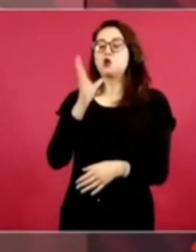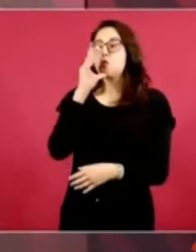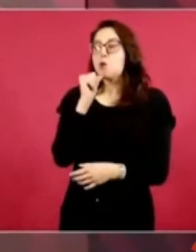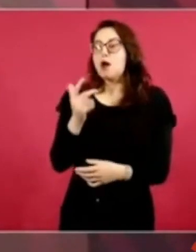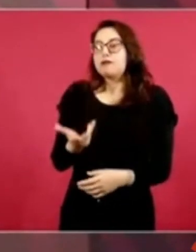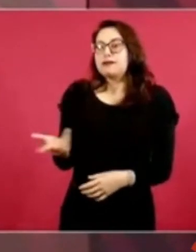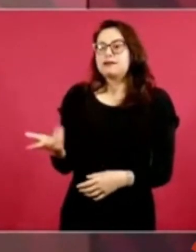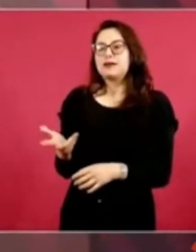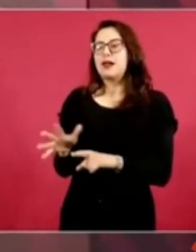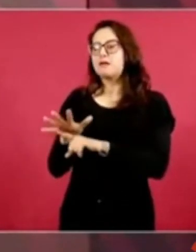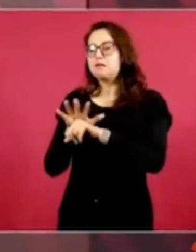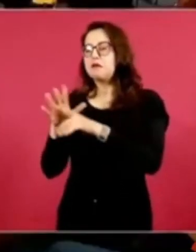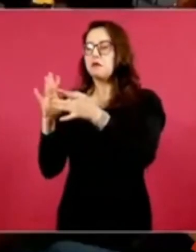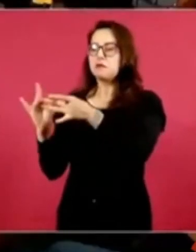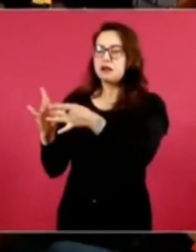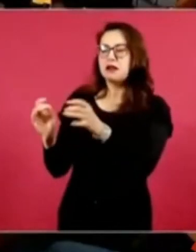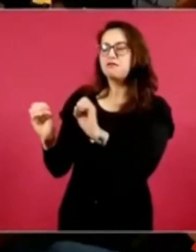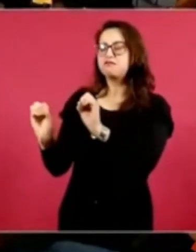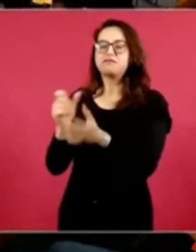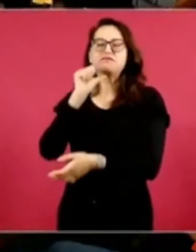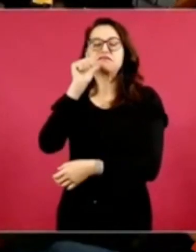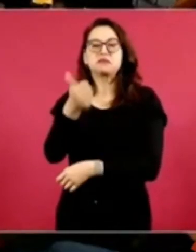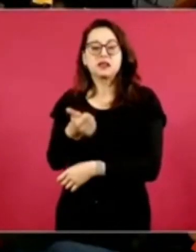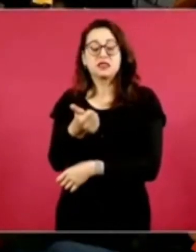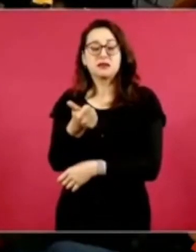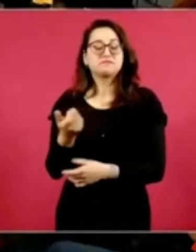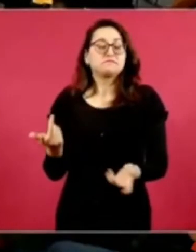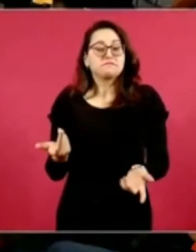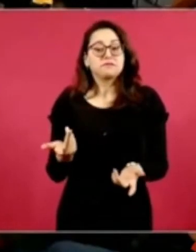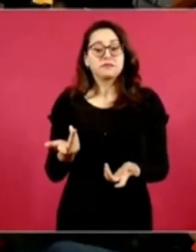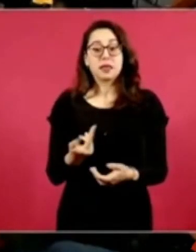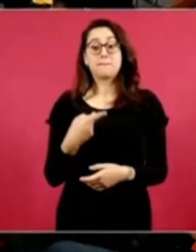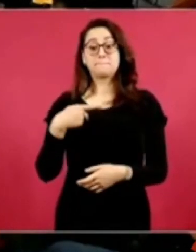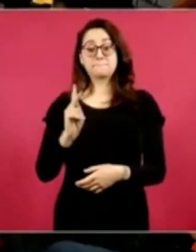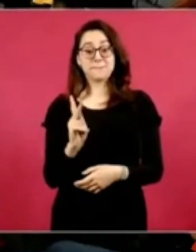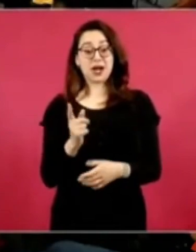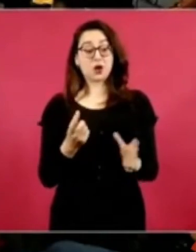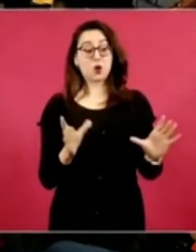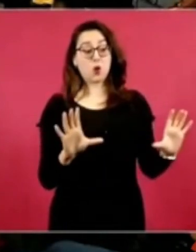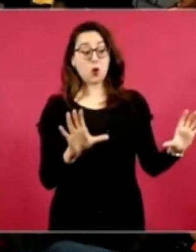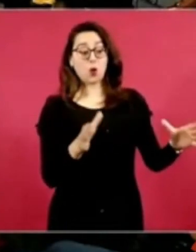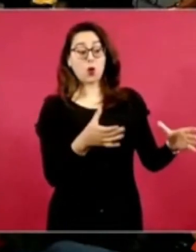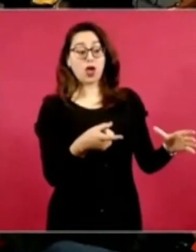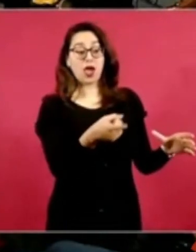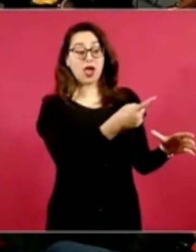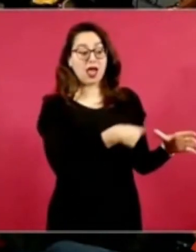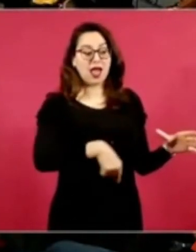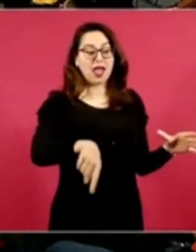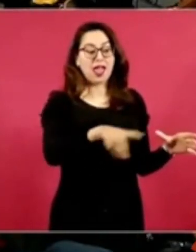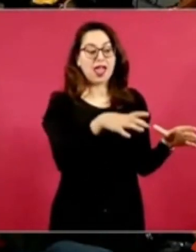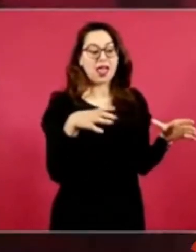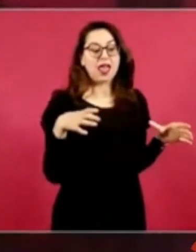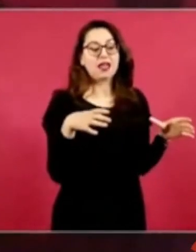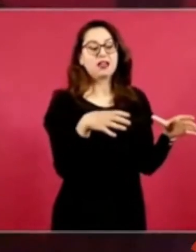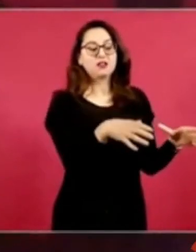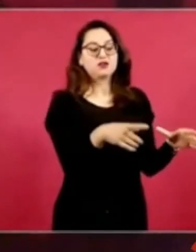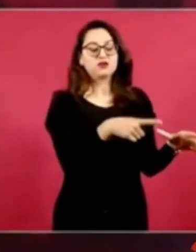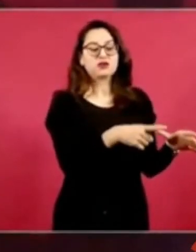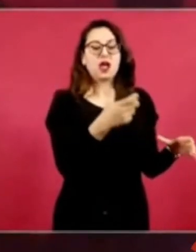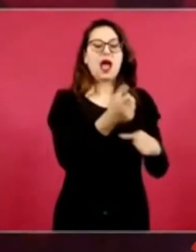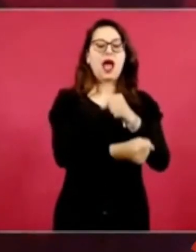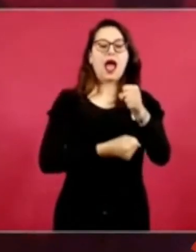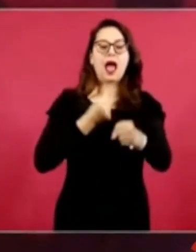es la hipocresía de quienes se dedicaron a saquear al país